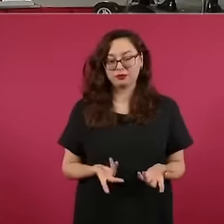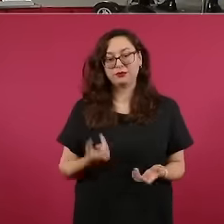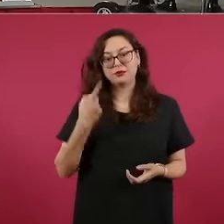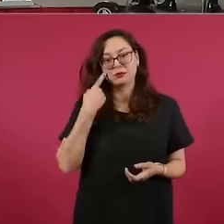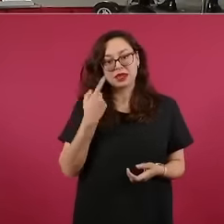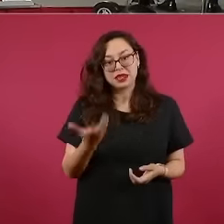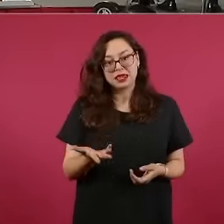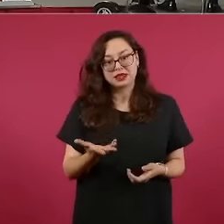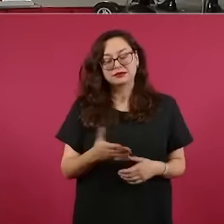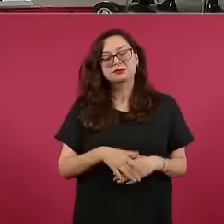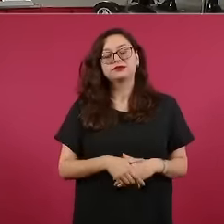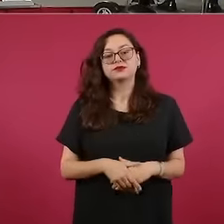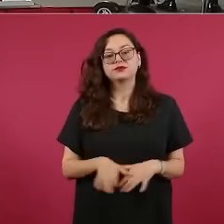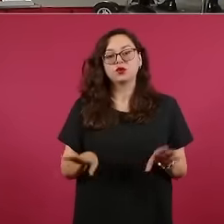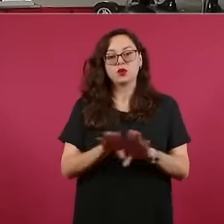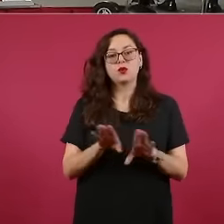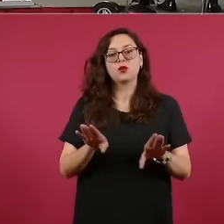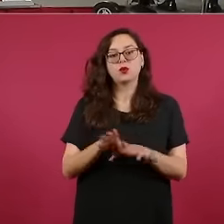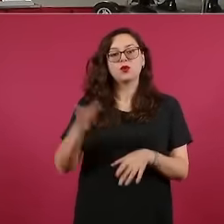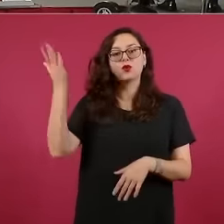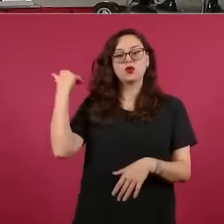estos eran los legisladores del 15.